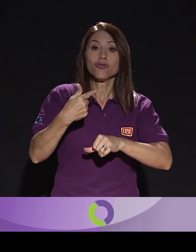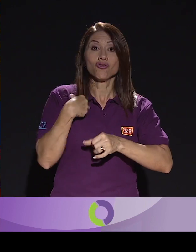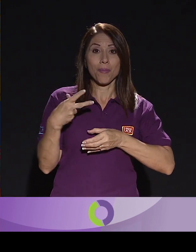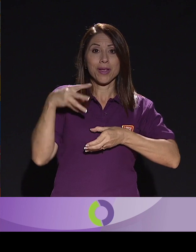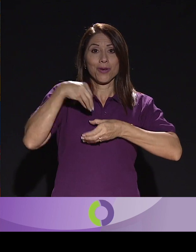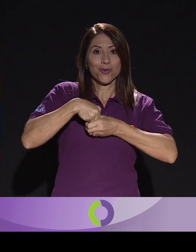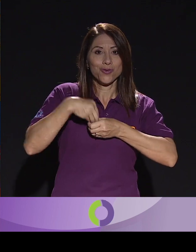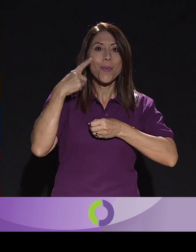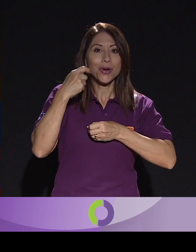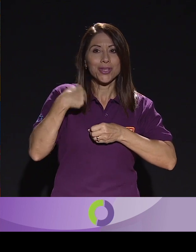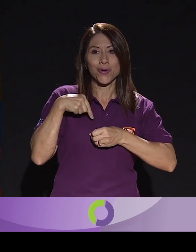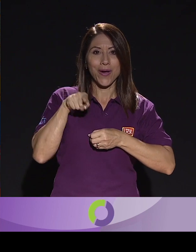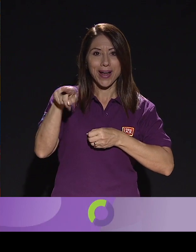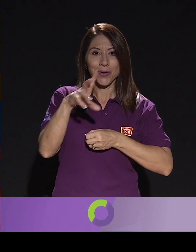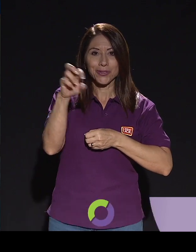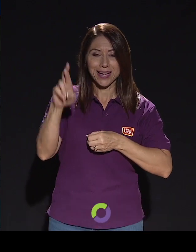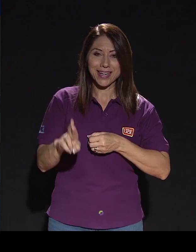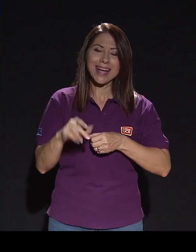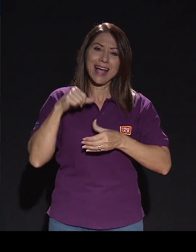esta lucha en Costa Rica,